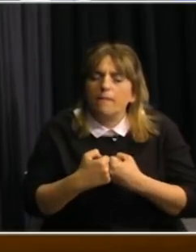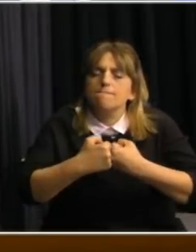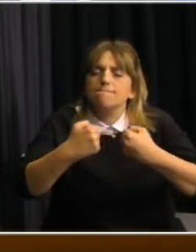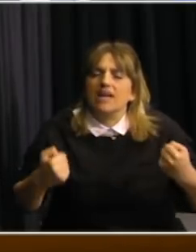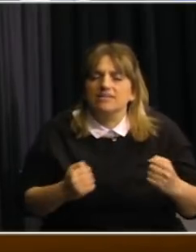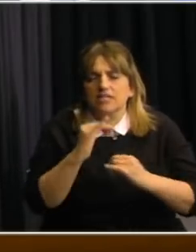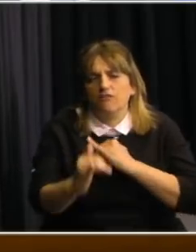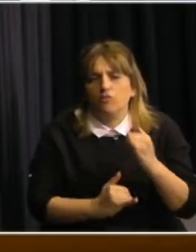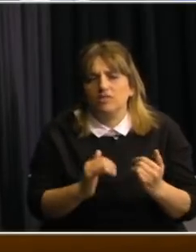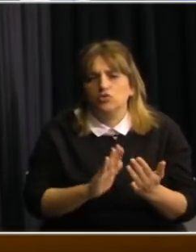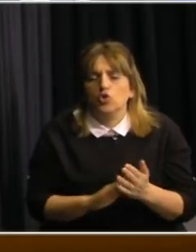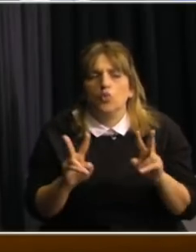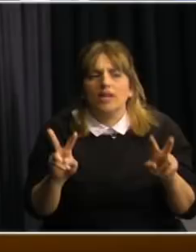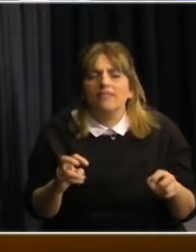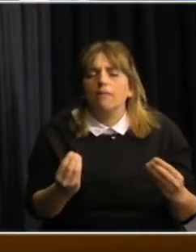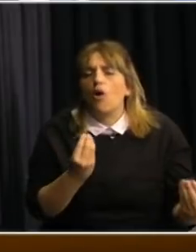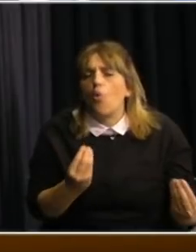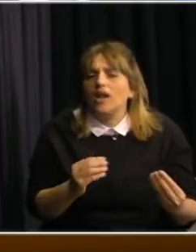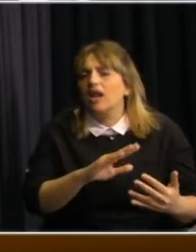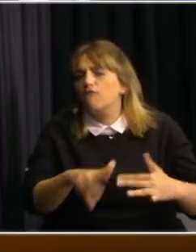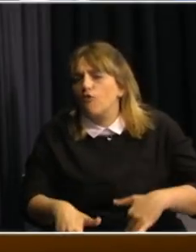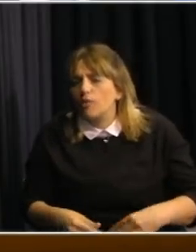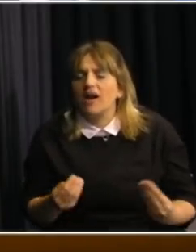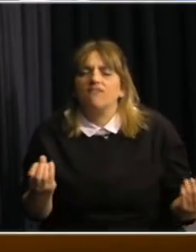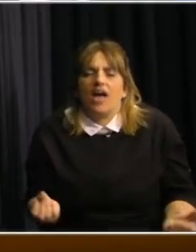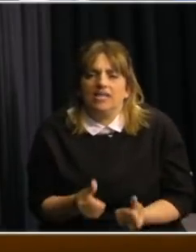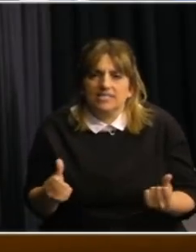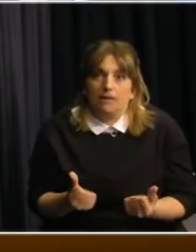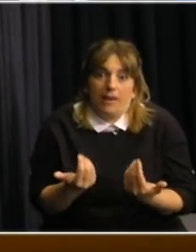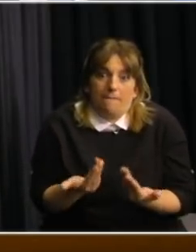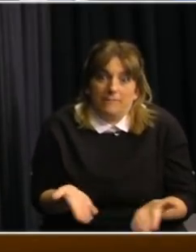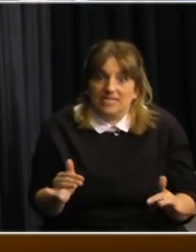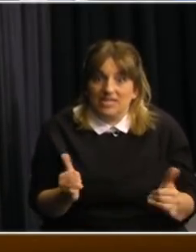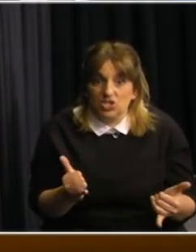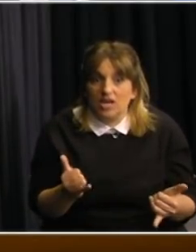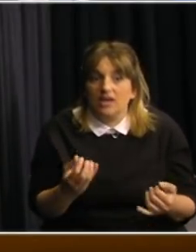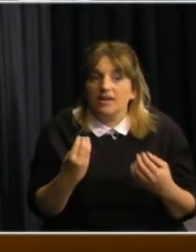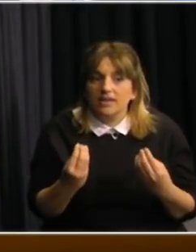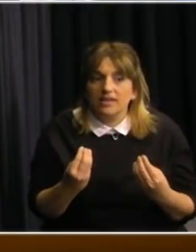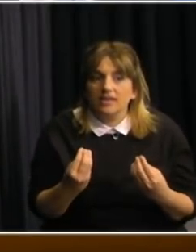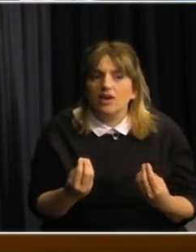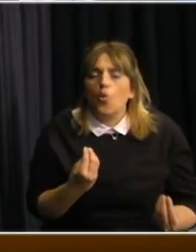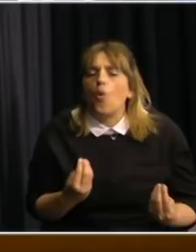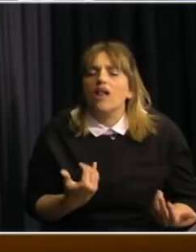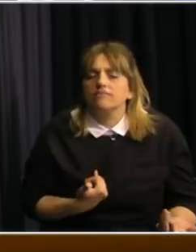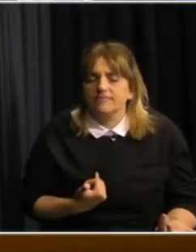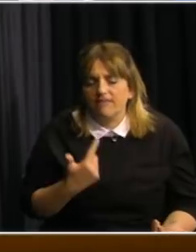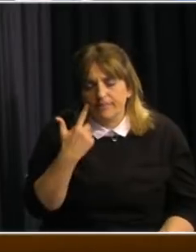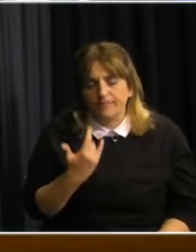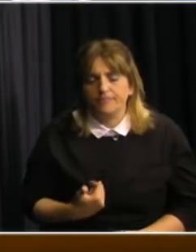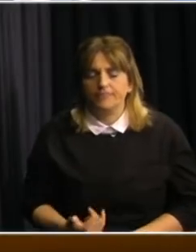información al respecto de este tema ¿cuál es la estrategia en particular que se tiene para comenzar a utilizarlos y cuán fiables son? muchas gracias